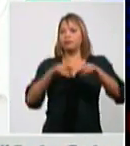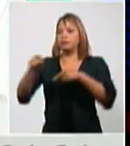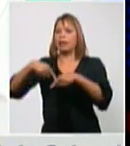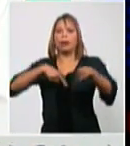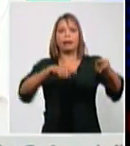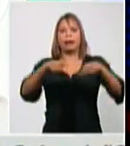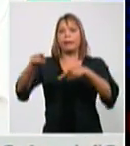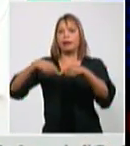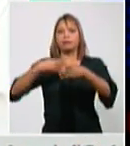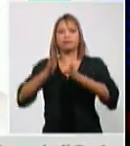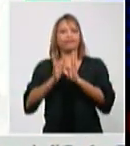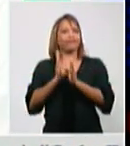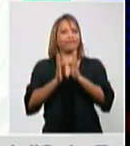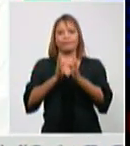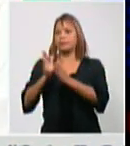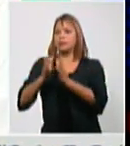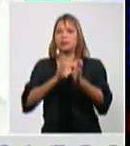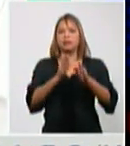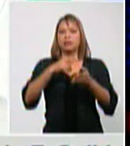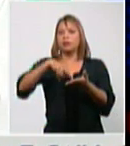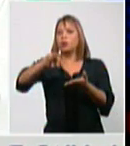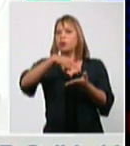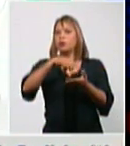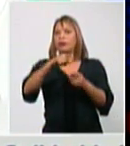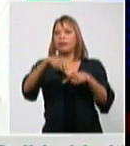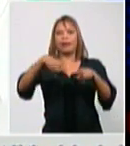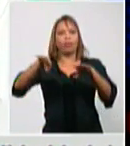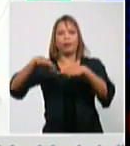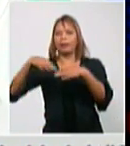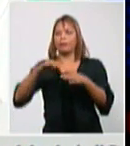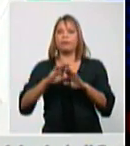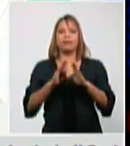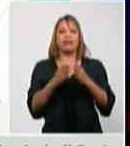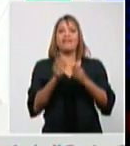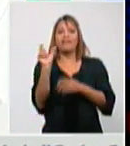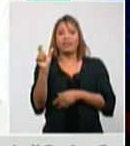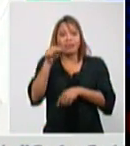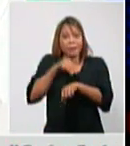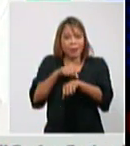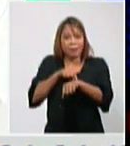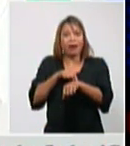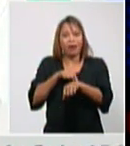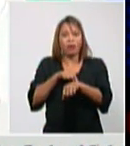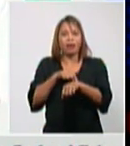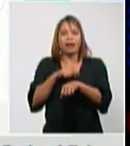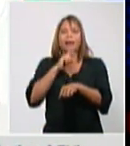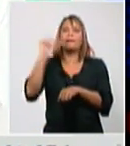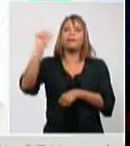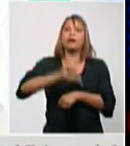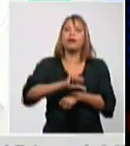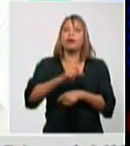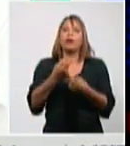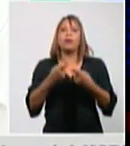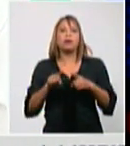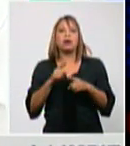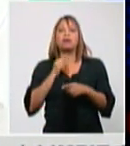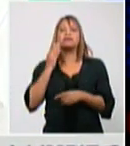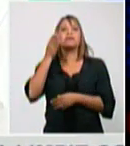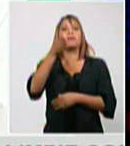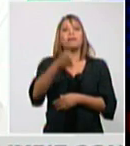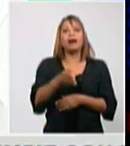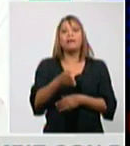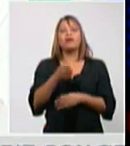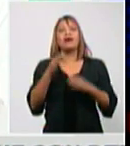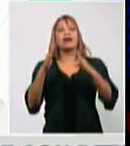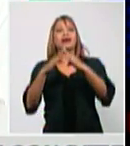nos trasladamos en esta fecha en esta fecha nos vamos hacia la familia que muchas veces no